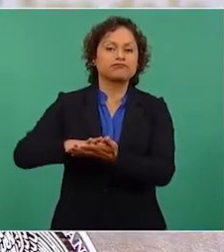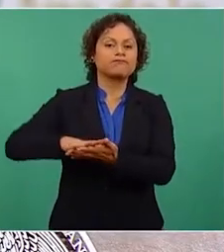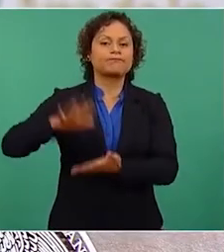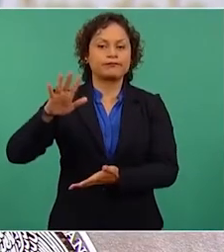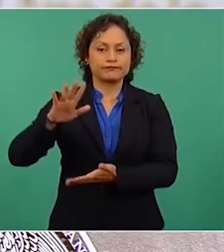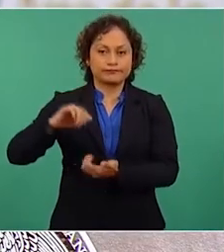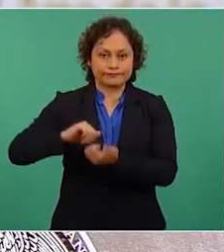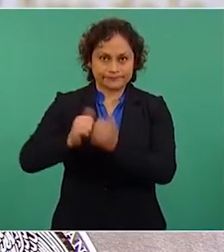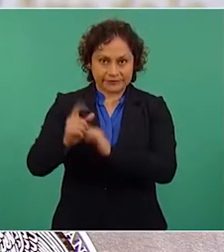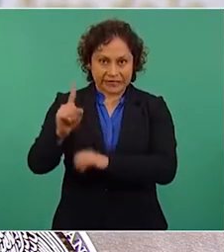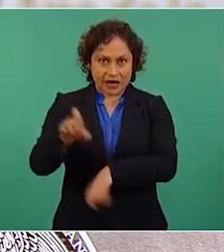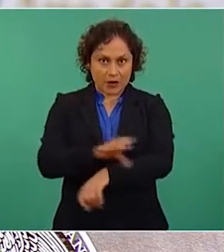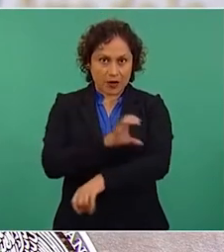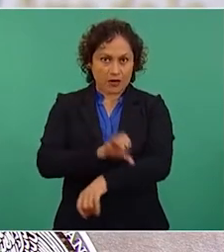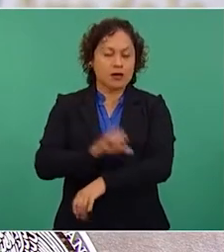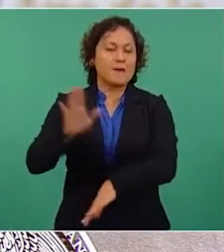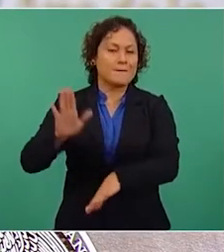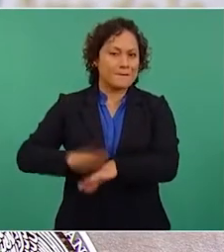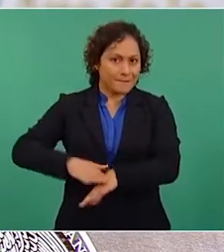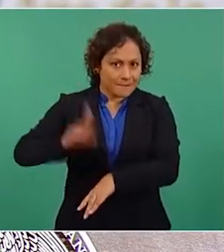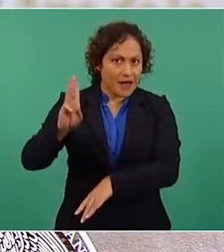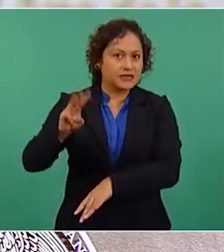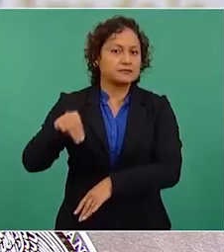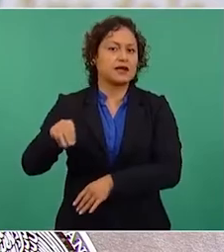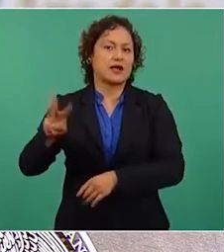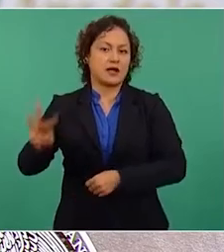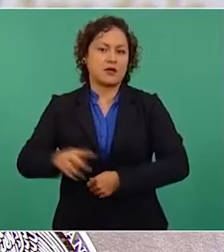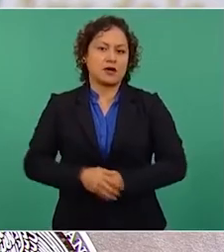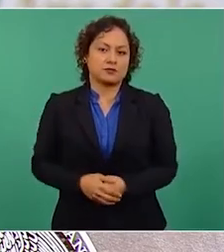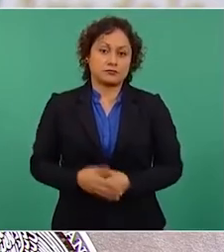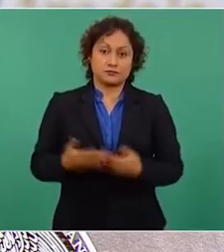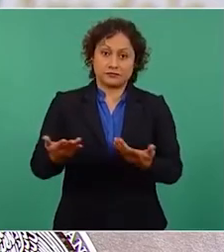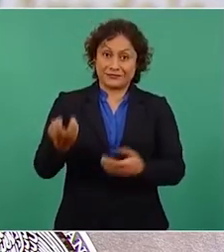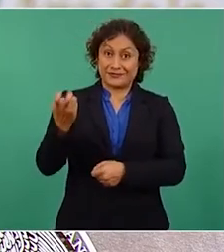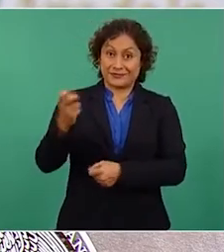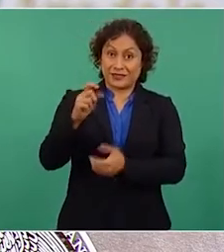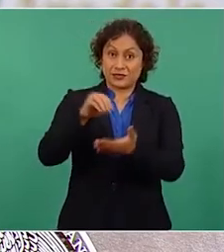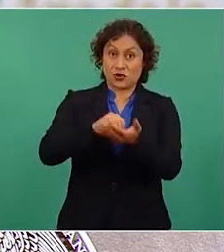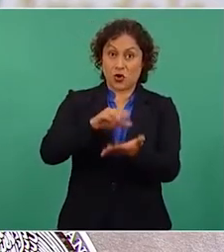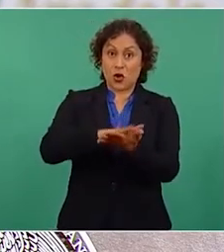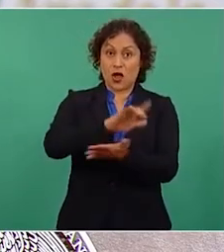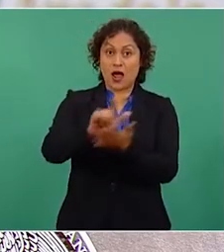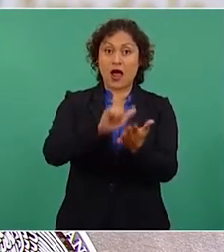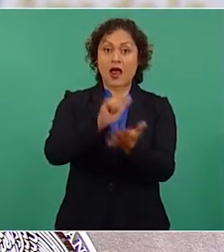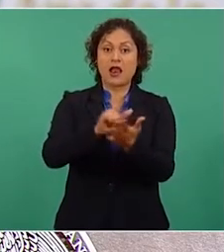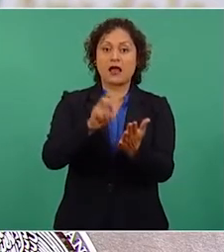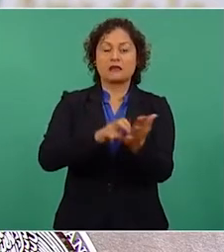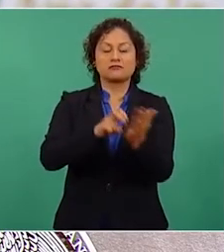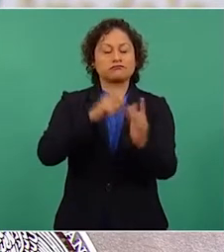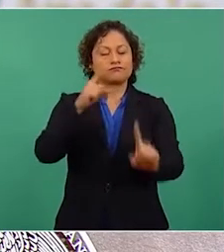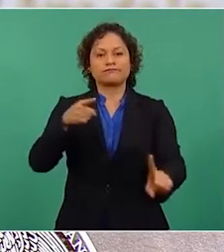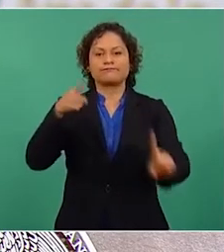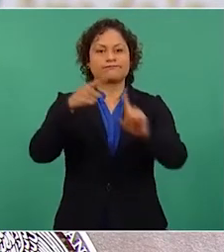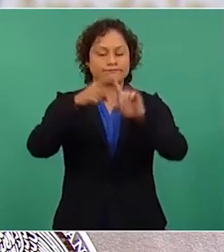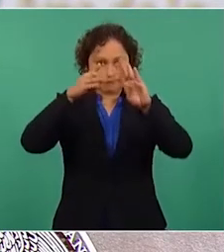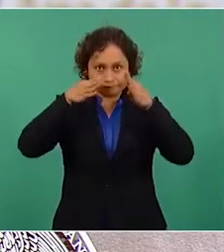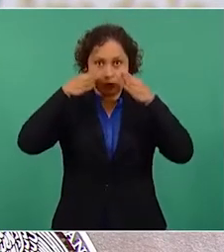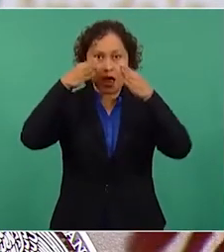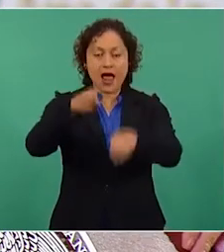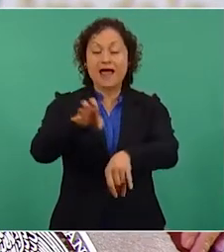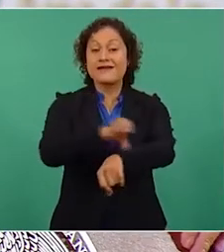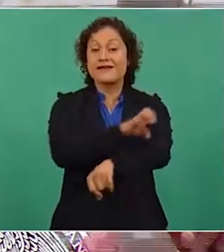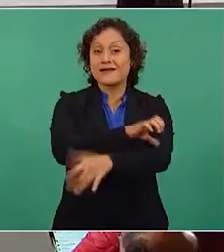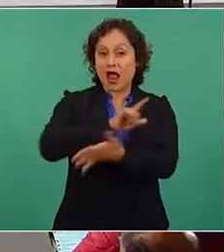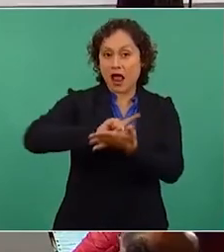La reforma eléctrica está comprometida con la transición energética, las energías limpias y